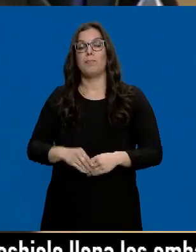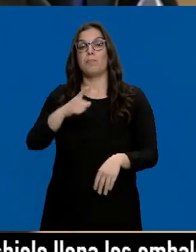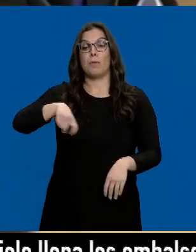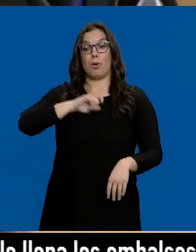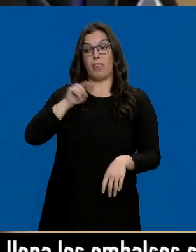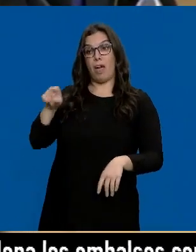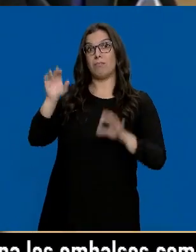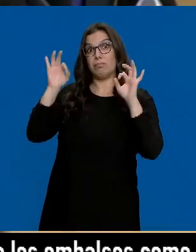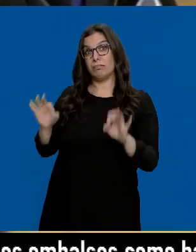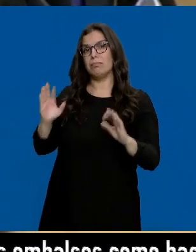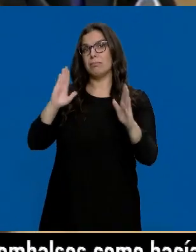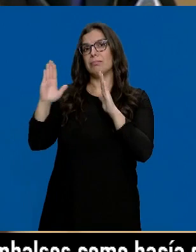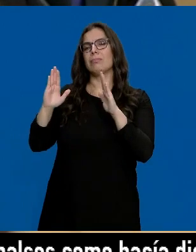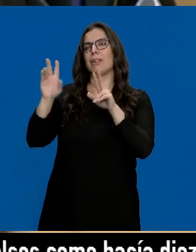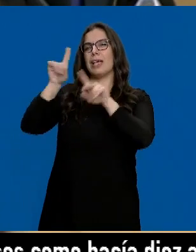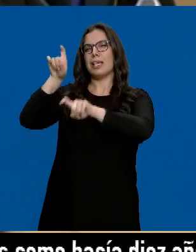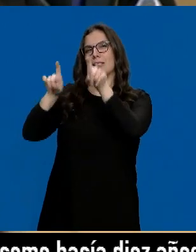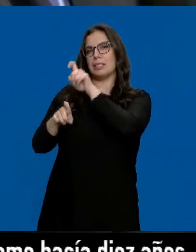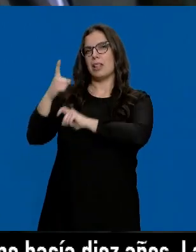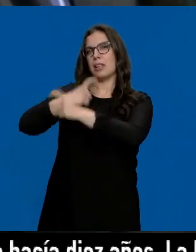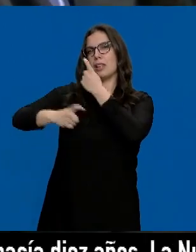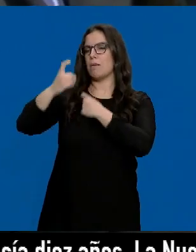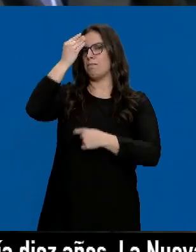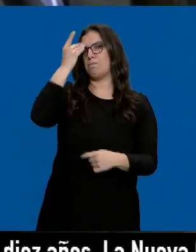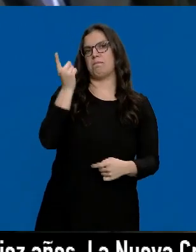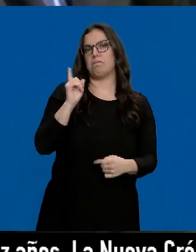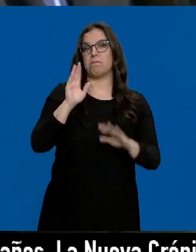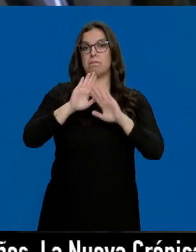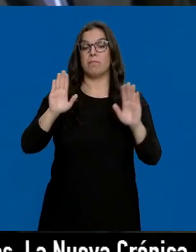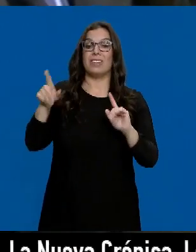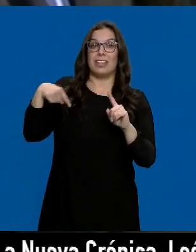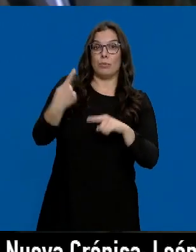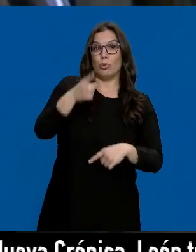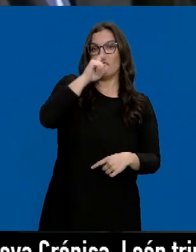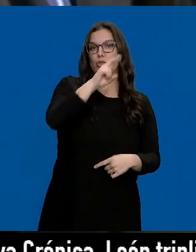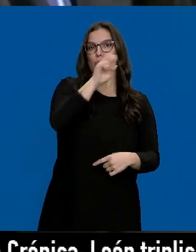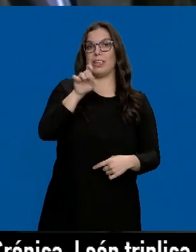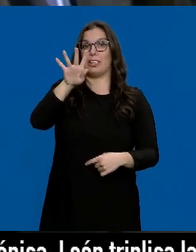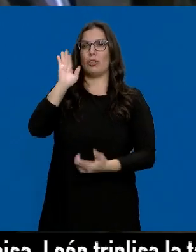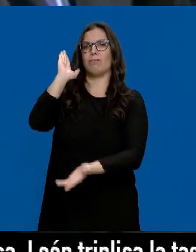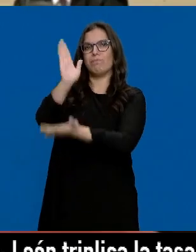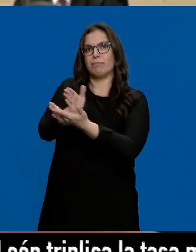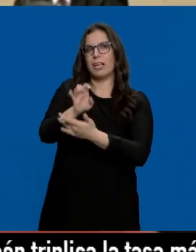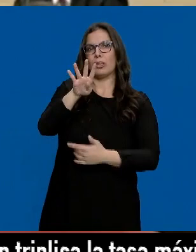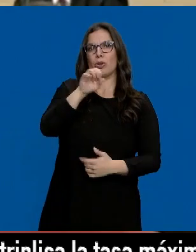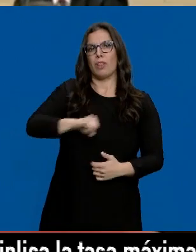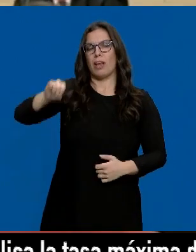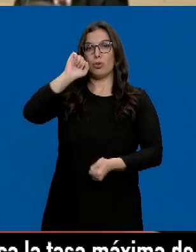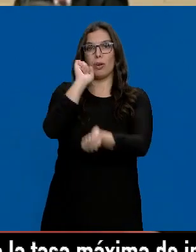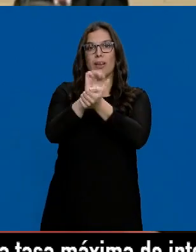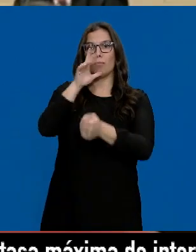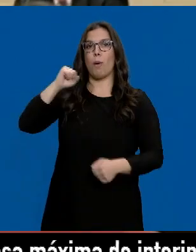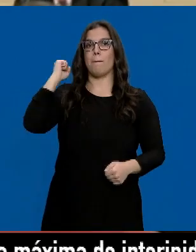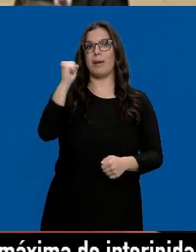interrogó entonces por el triple crimen, pero fue descartado, hasta que en 2014 fue condenado a 14 años de prisión por